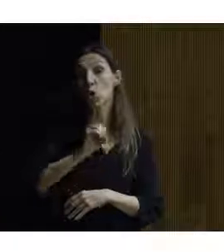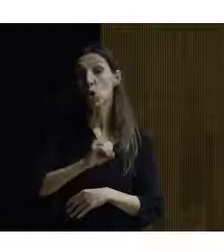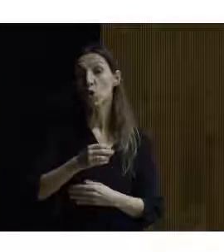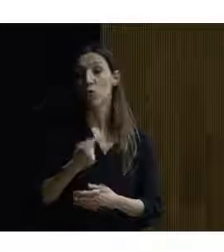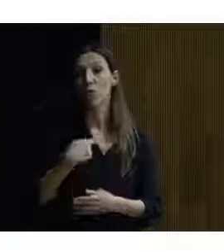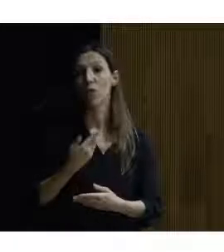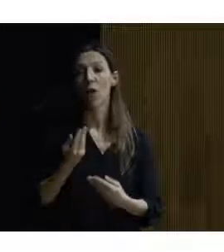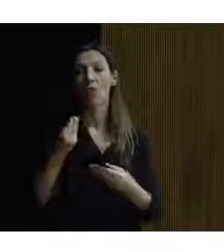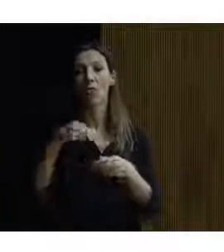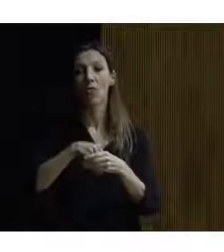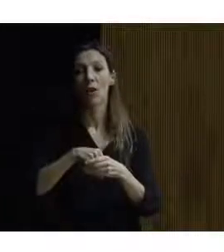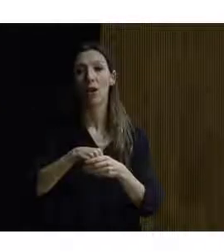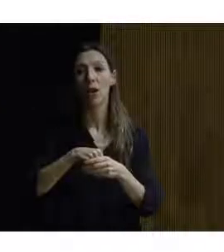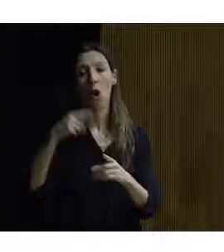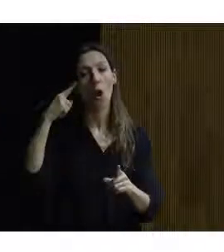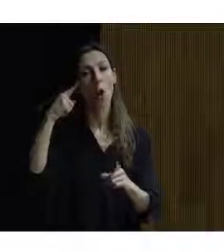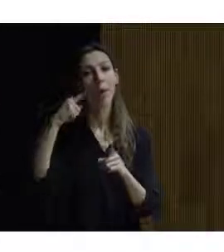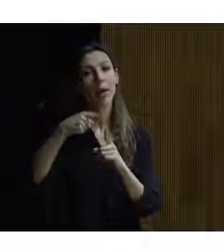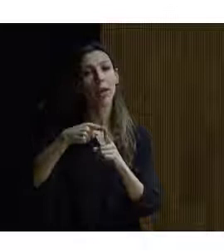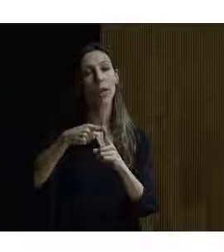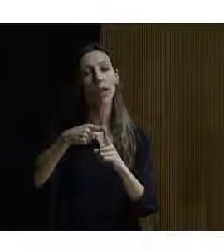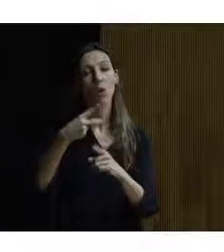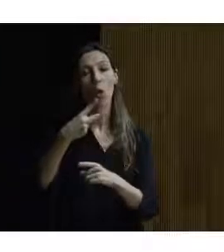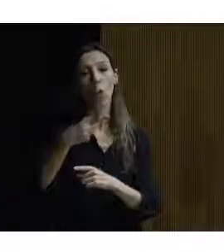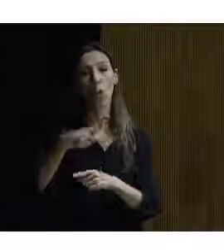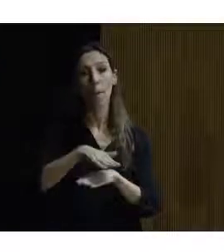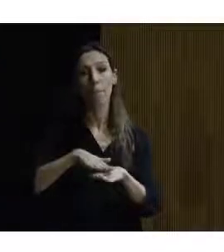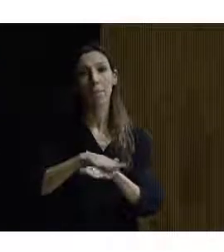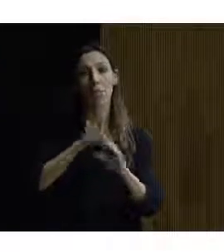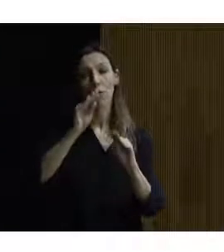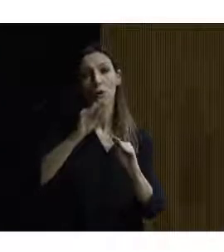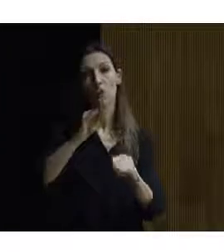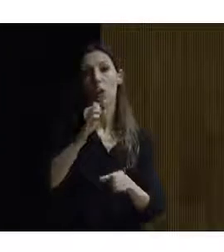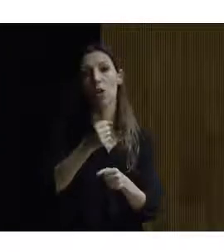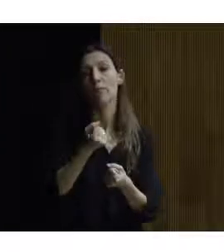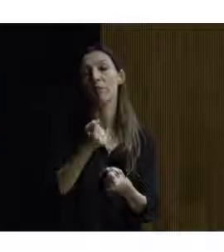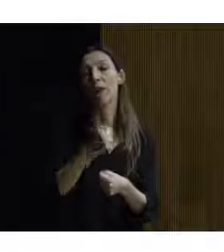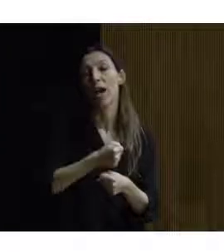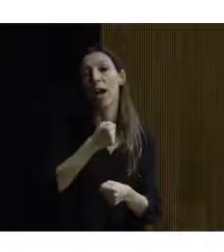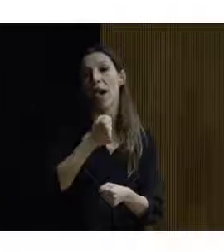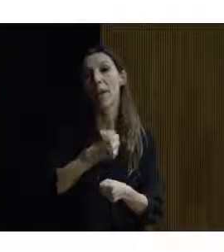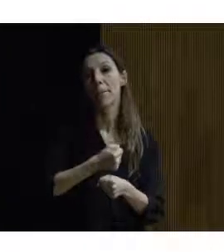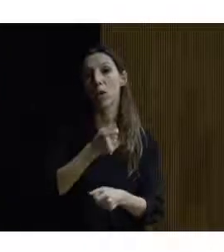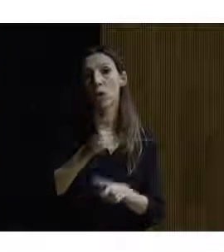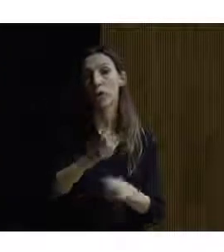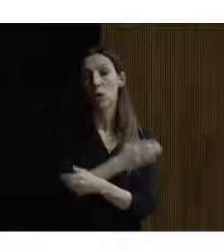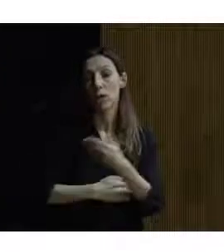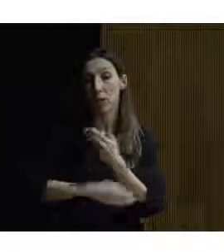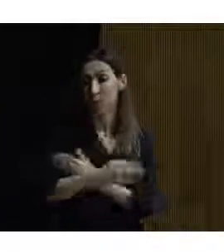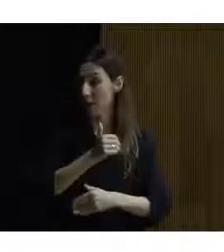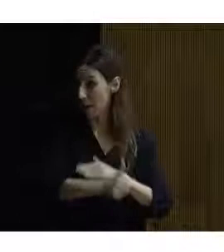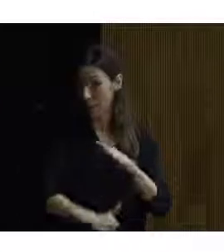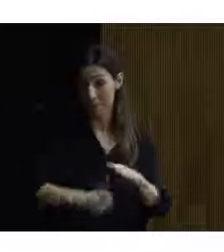dos objetivos fundamentales de la Fundación que por un lado es la formación y el empleo de las personas con discapacidad como lo prioritario